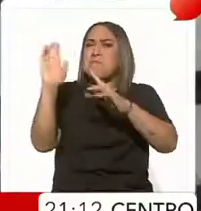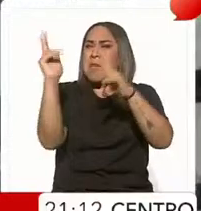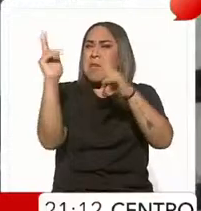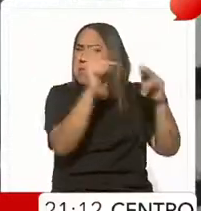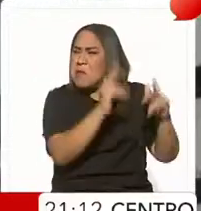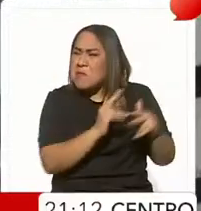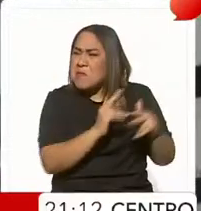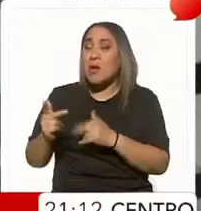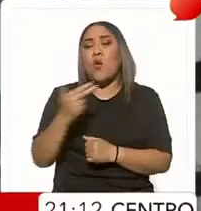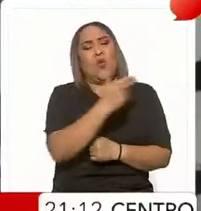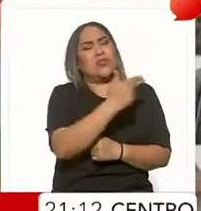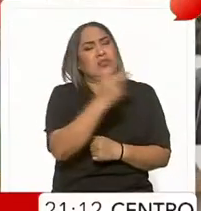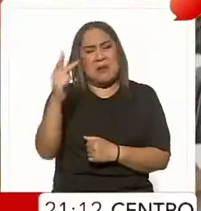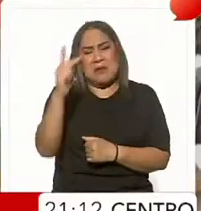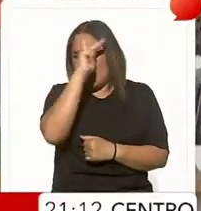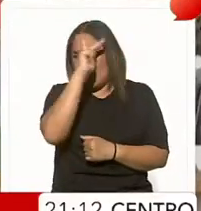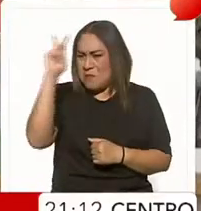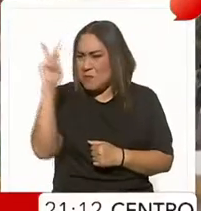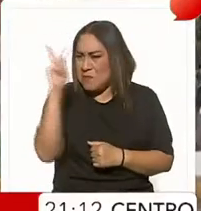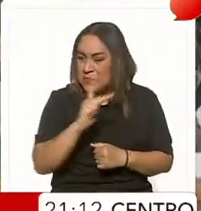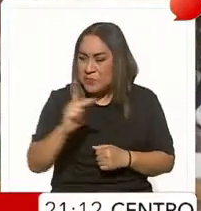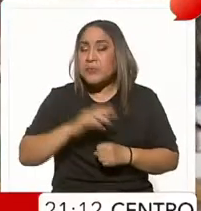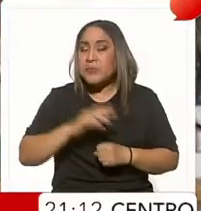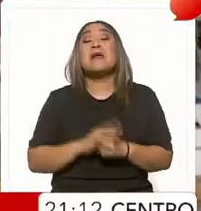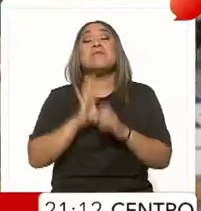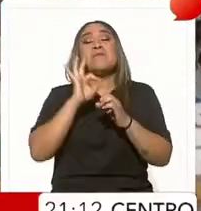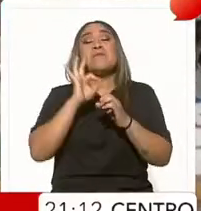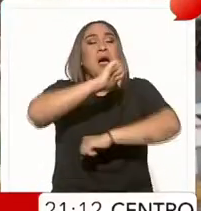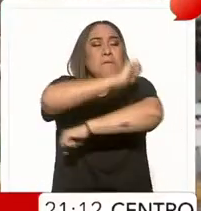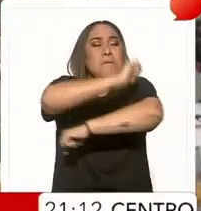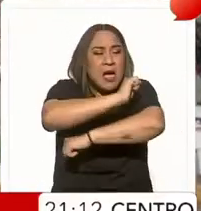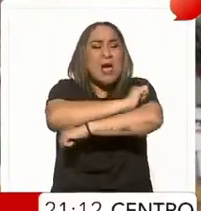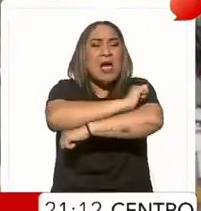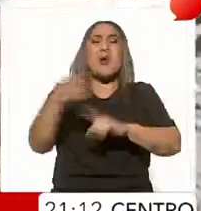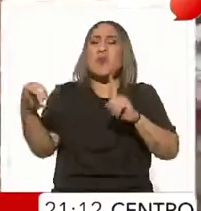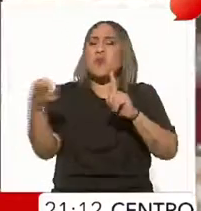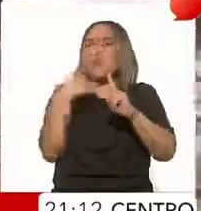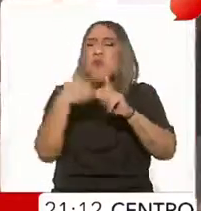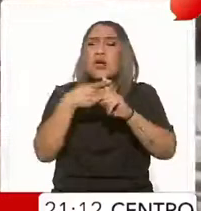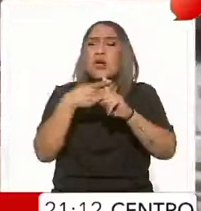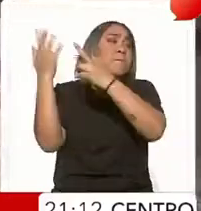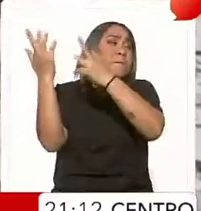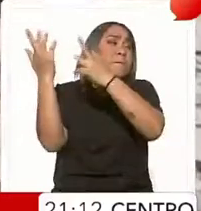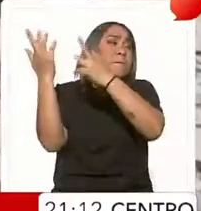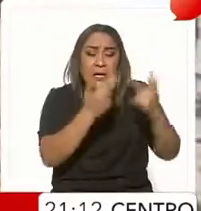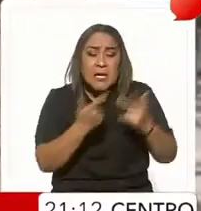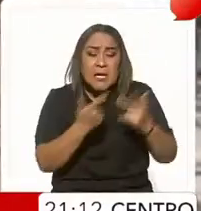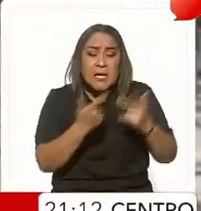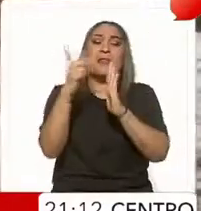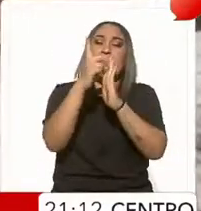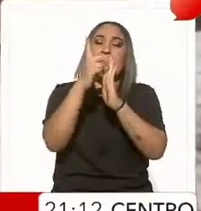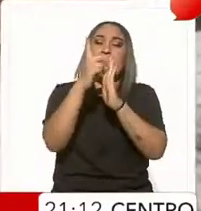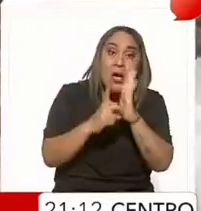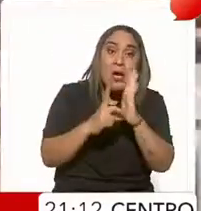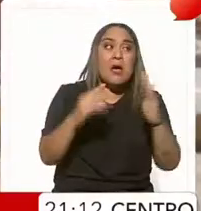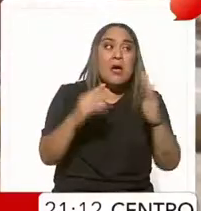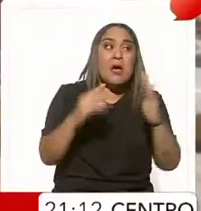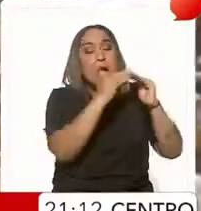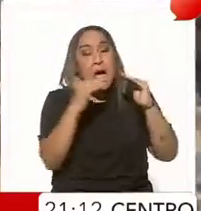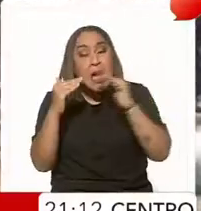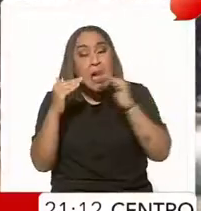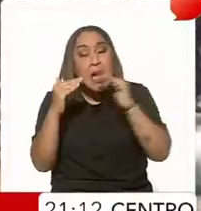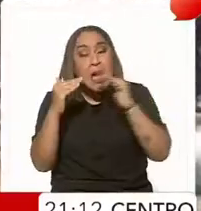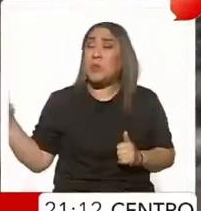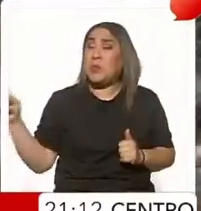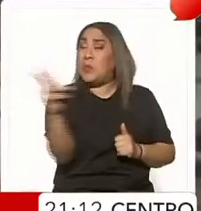Hoteles totalmente destruidos, con estructuras, ventanas y puertas rotas. Departamentos y casas donde los vientos